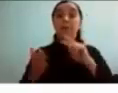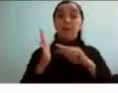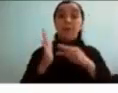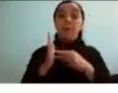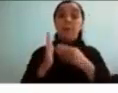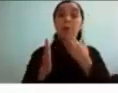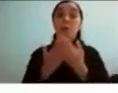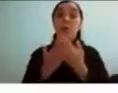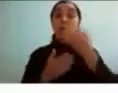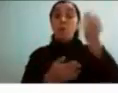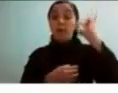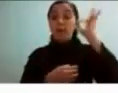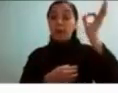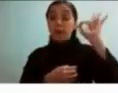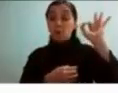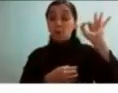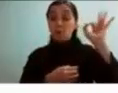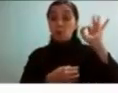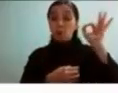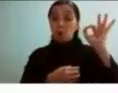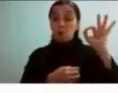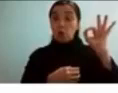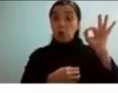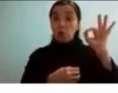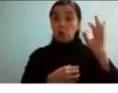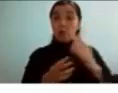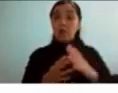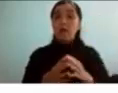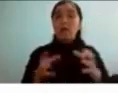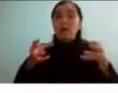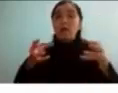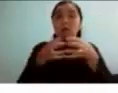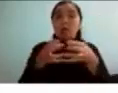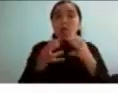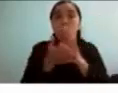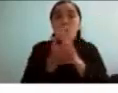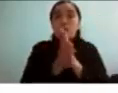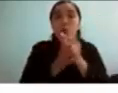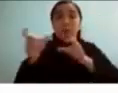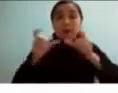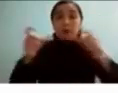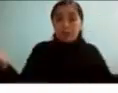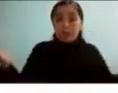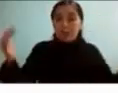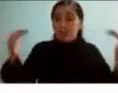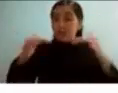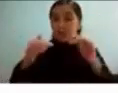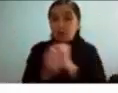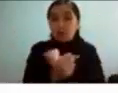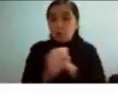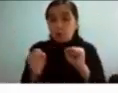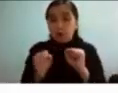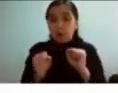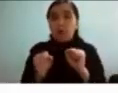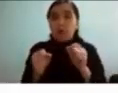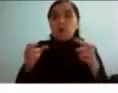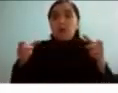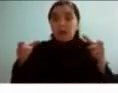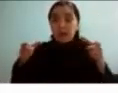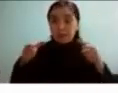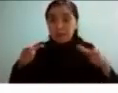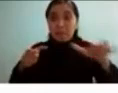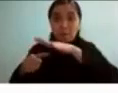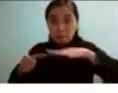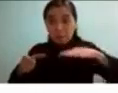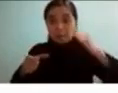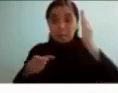para resolver algo son reuniones limitadas no cabe mucha gente esta reunión ocurre en un espacio que se llama memoria de trabajo